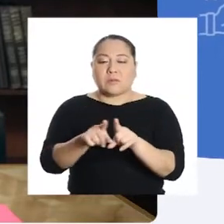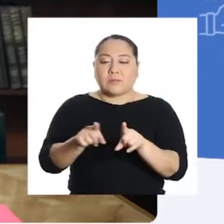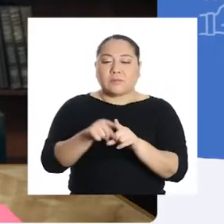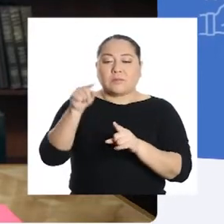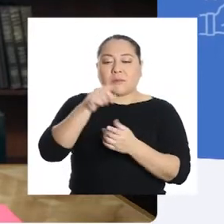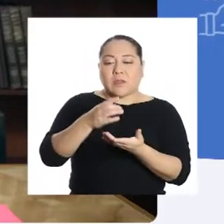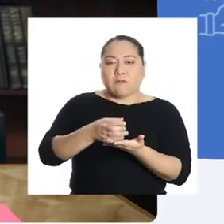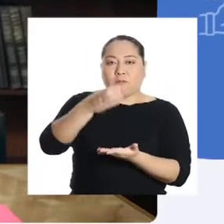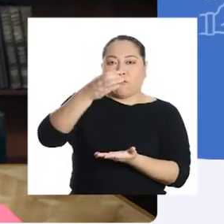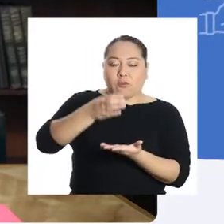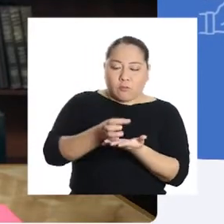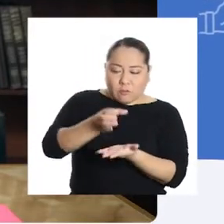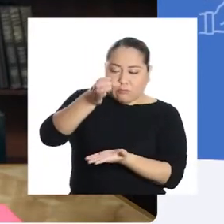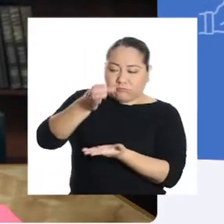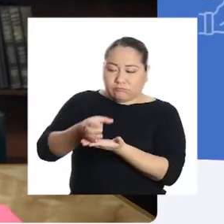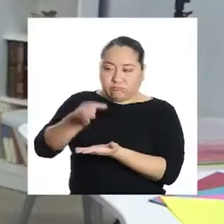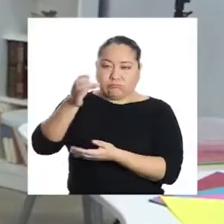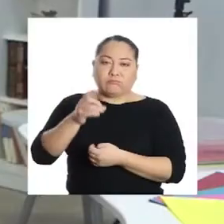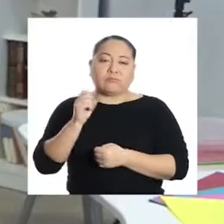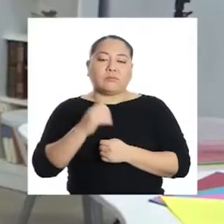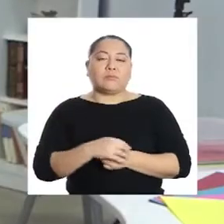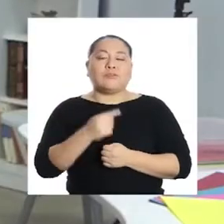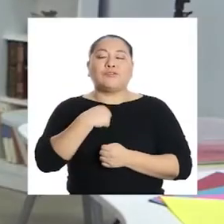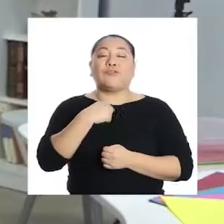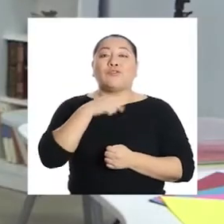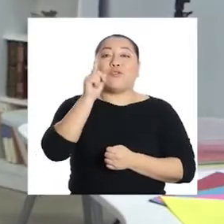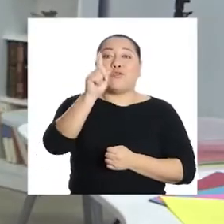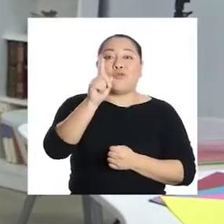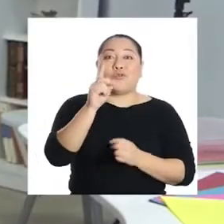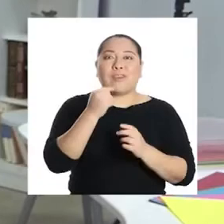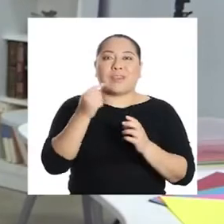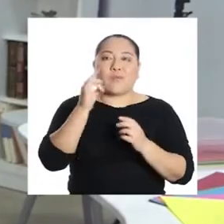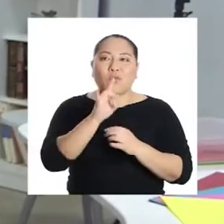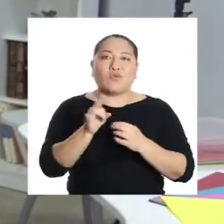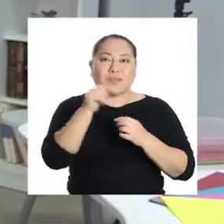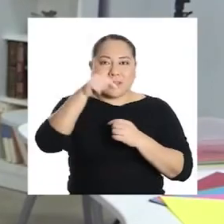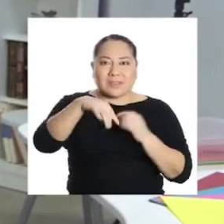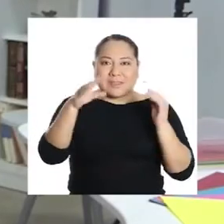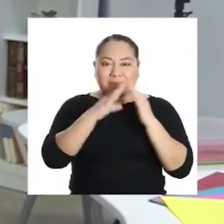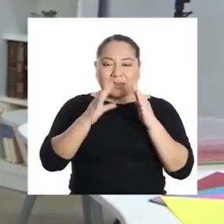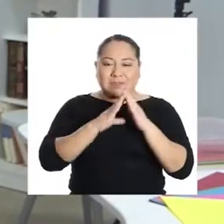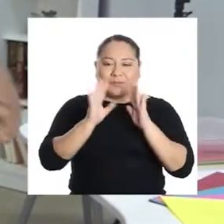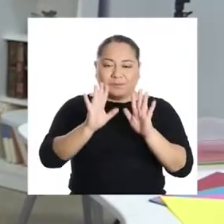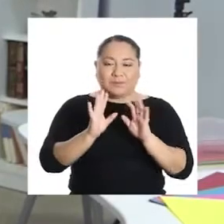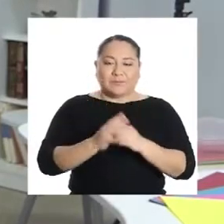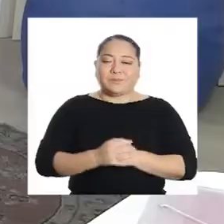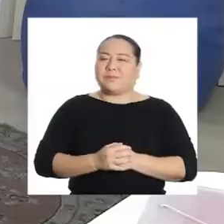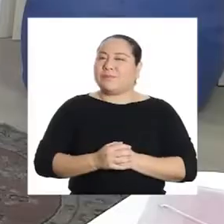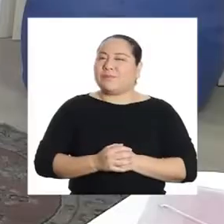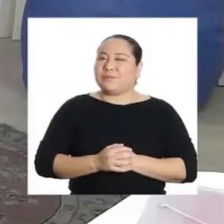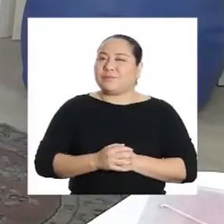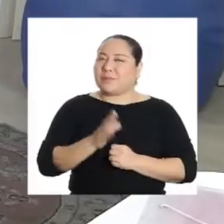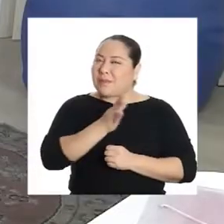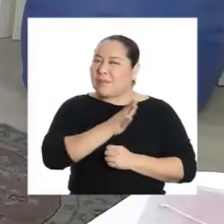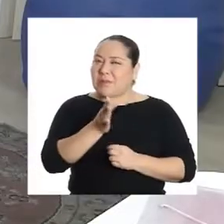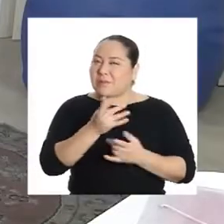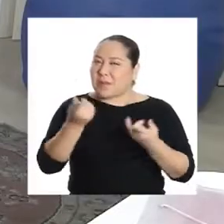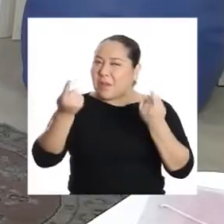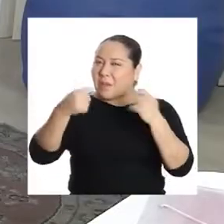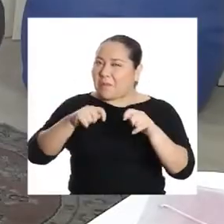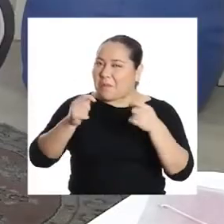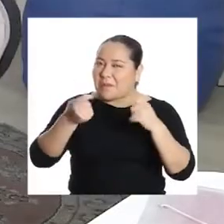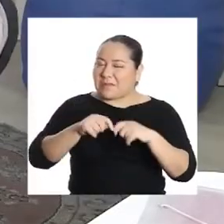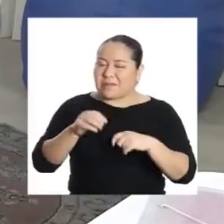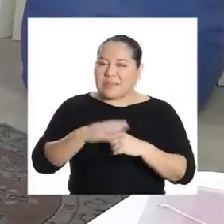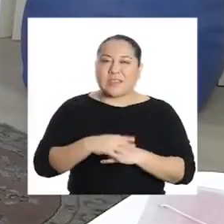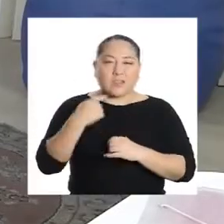Además, tienen la forma cilíndrica. Yo tengo uno que puedo utilizar aquí en casa. Vayamos a una